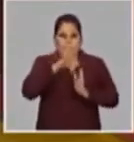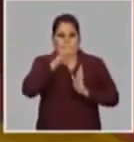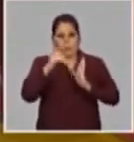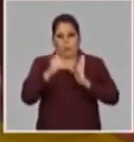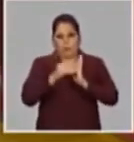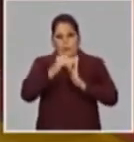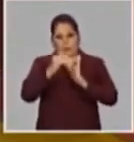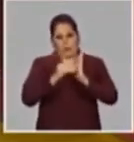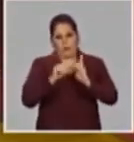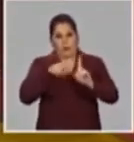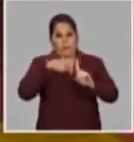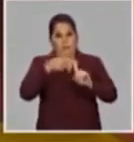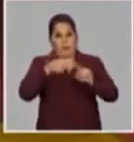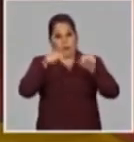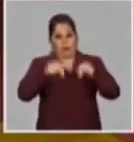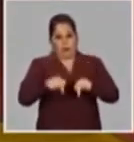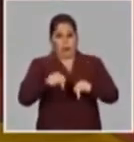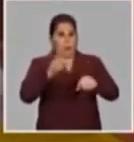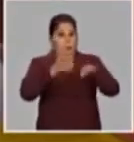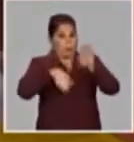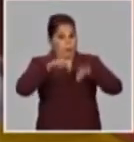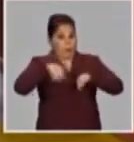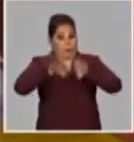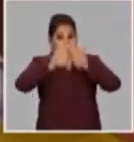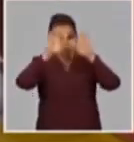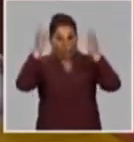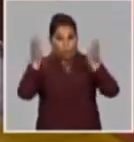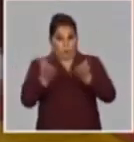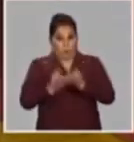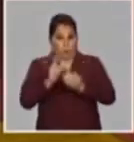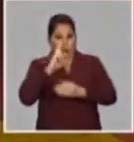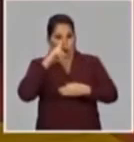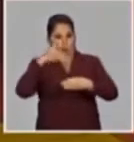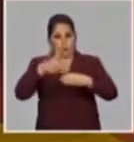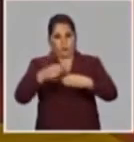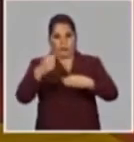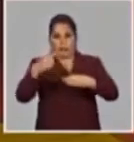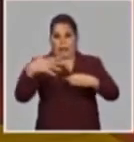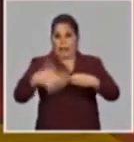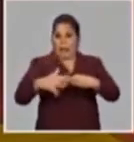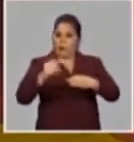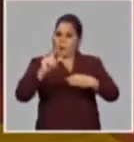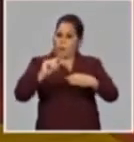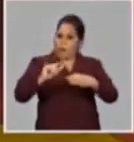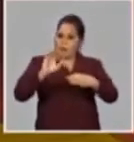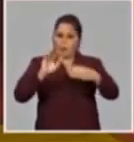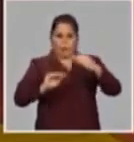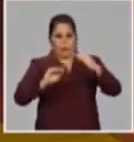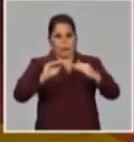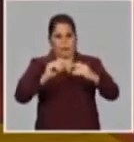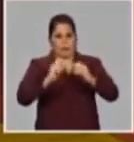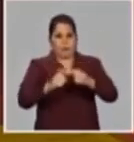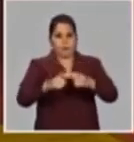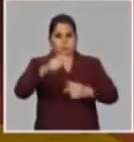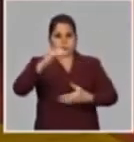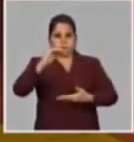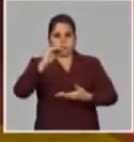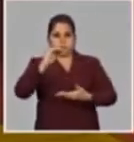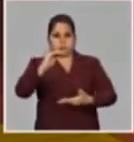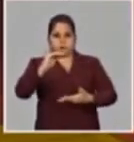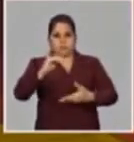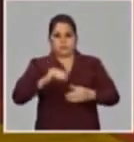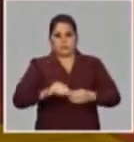millones más. Pero bueno, todo depende de cómo se comporte el precio del petróleo en el barril, en el mercado